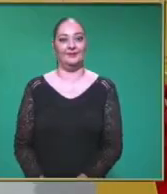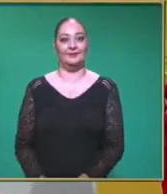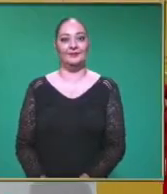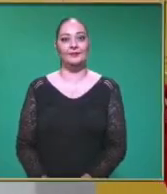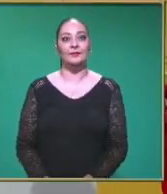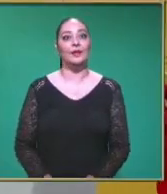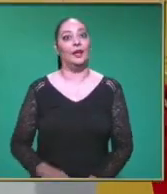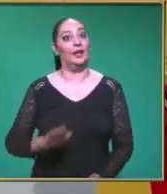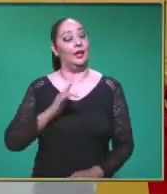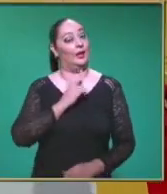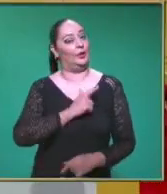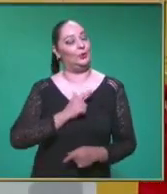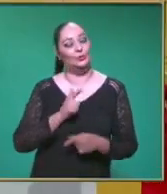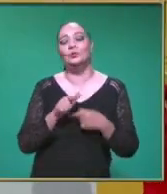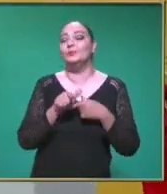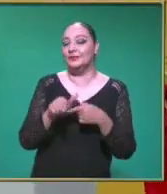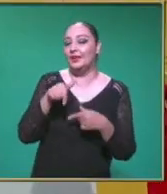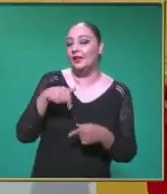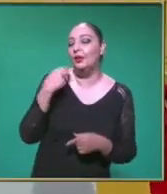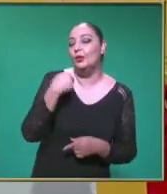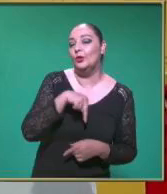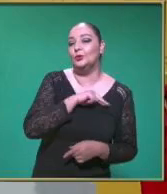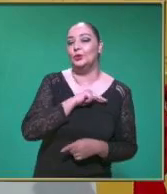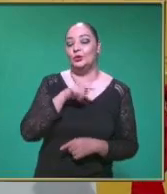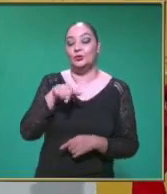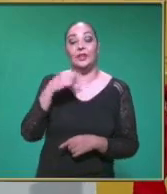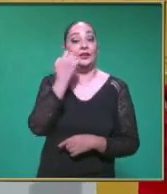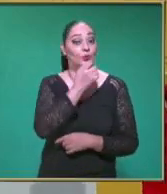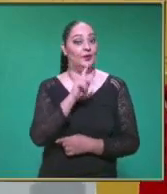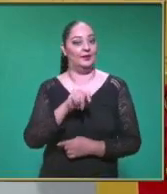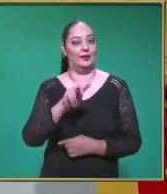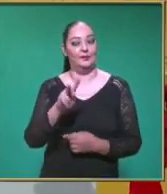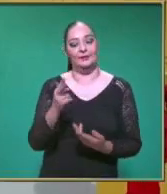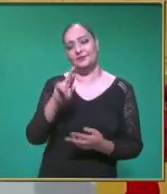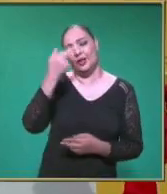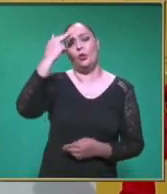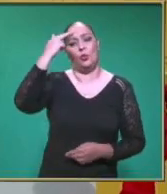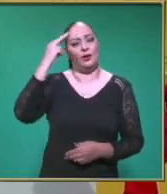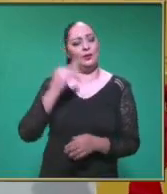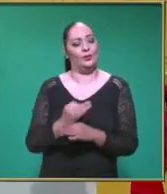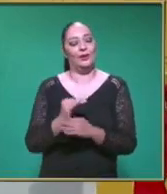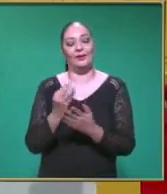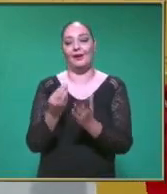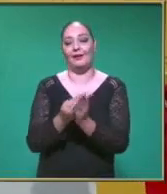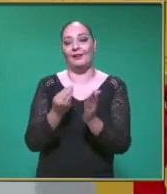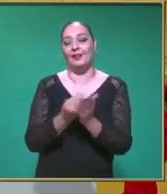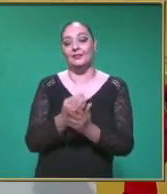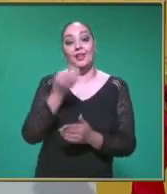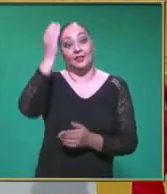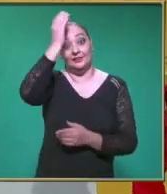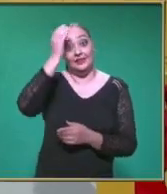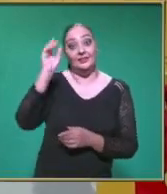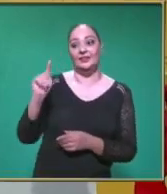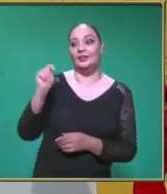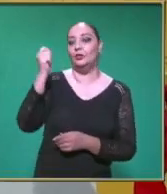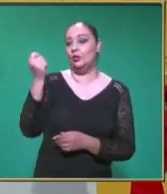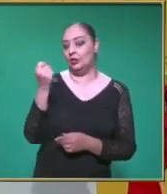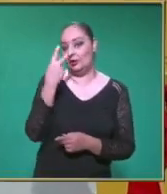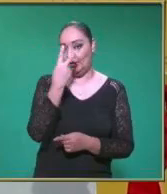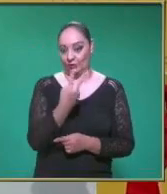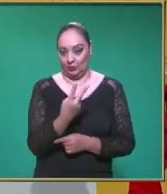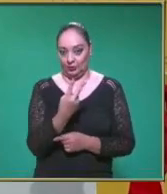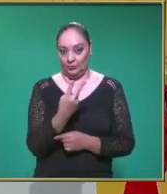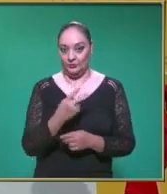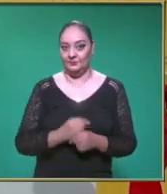Qué bueno que continúan con nosotros chicos en Escuela TV Recuerden que estamos en la asignatura de Ciencia y Tecnología 2